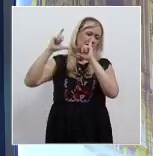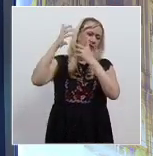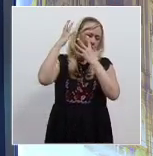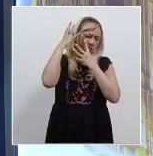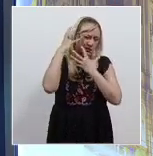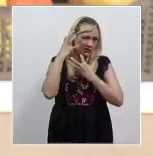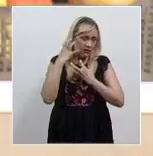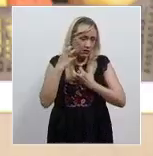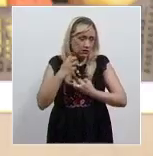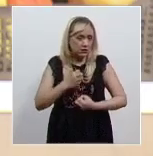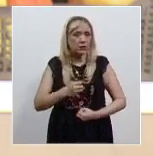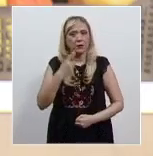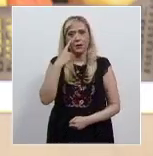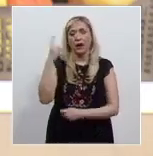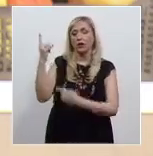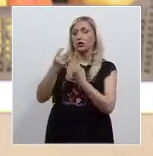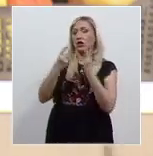Sánchez.